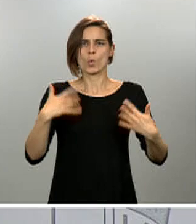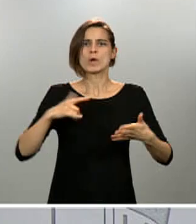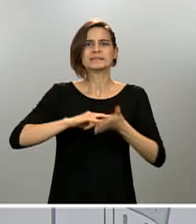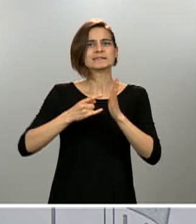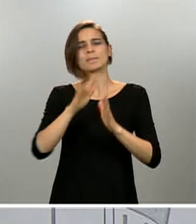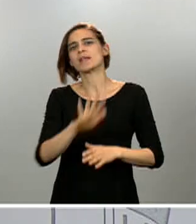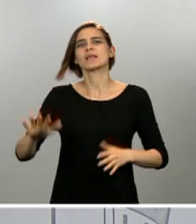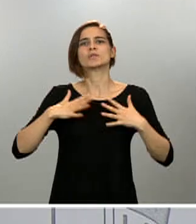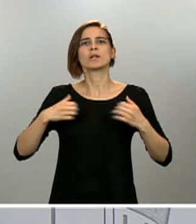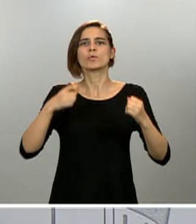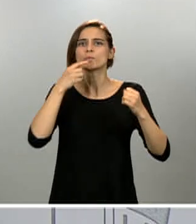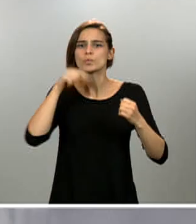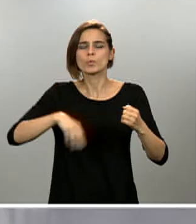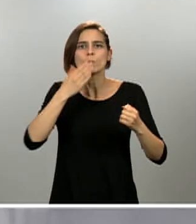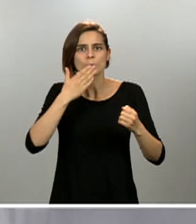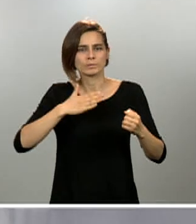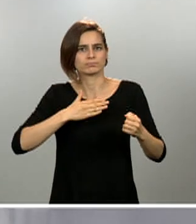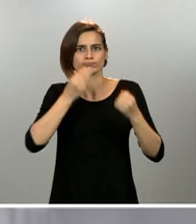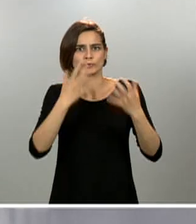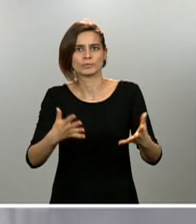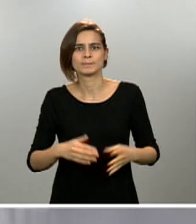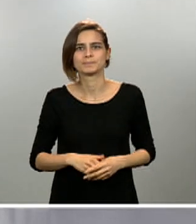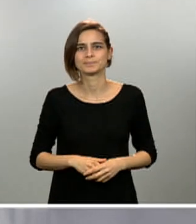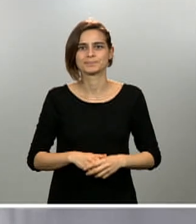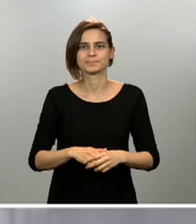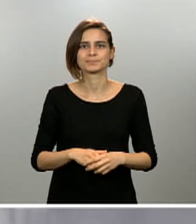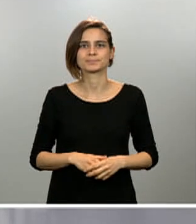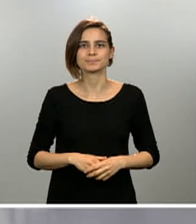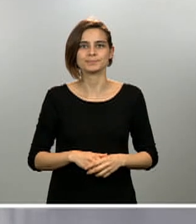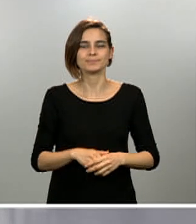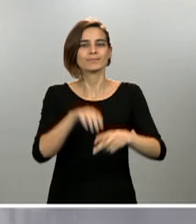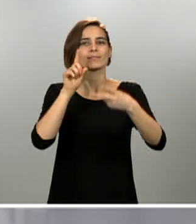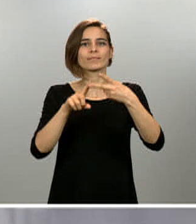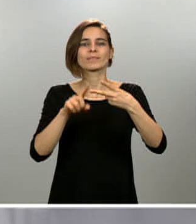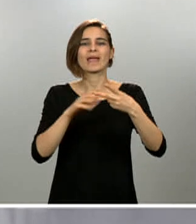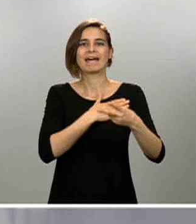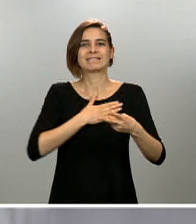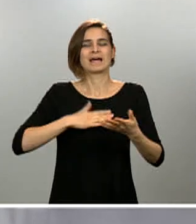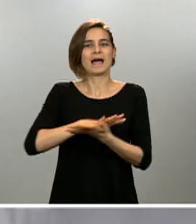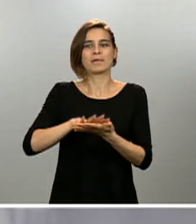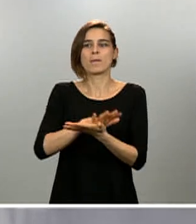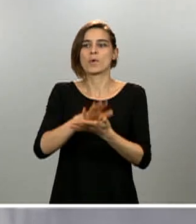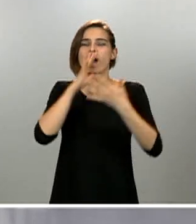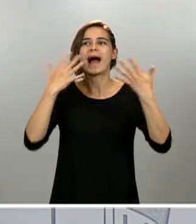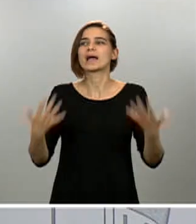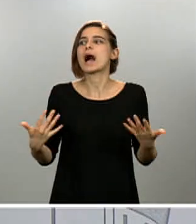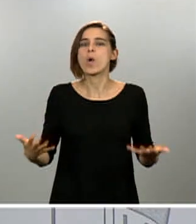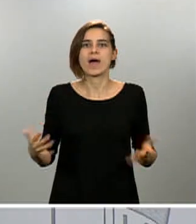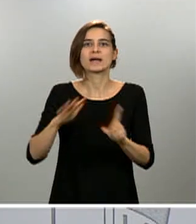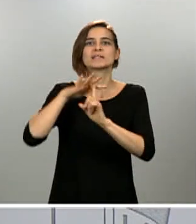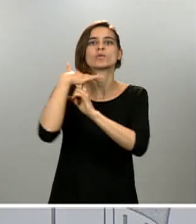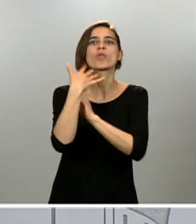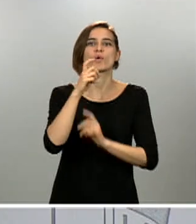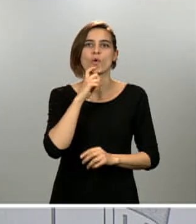En segundo lugar, quería hacer una valoración del contexto en el que estamos. Y quiero decirles que España está hoy